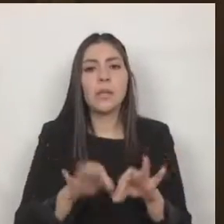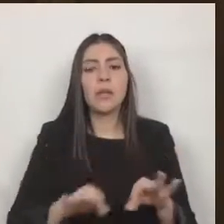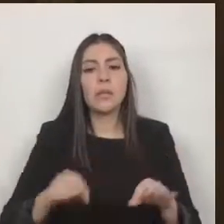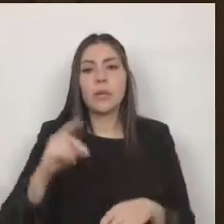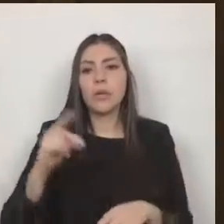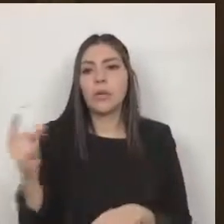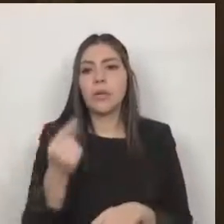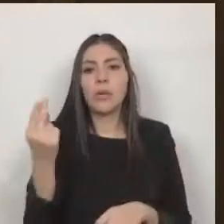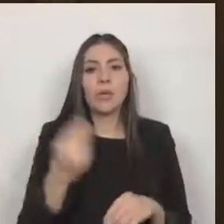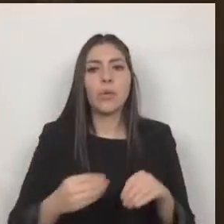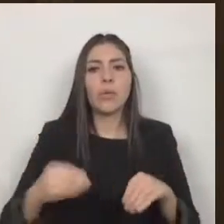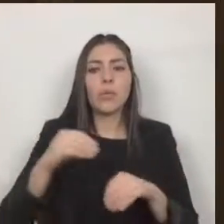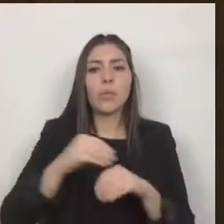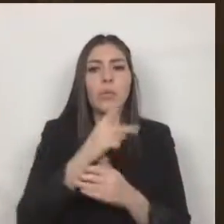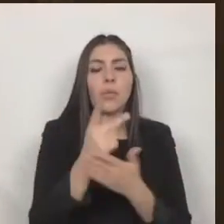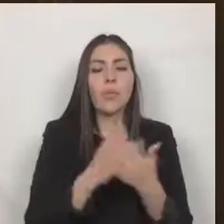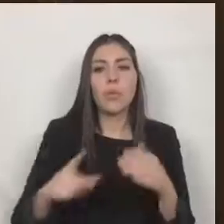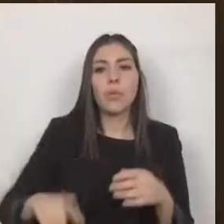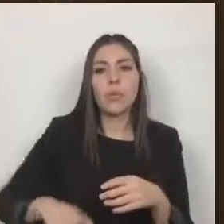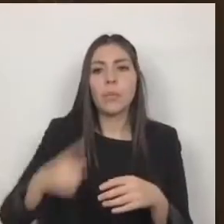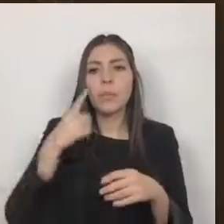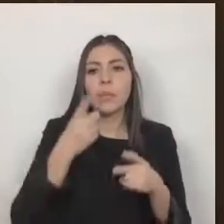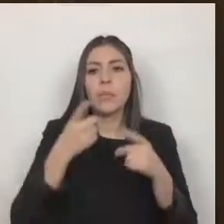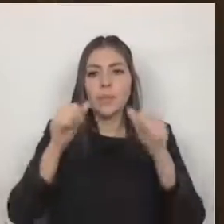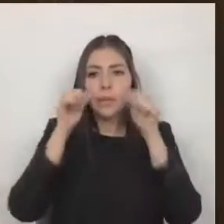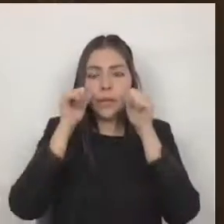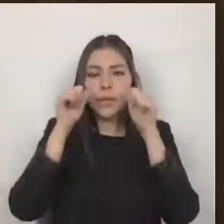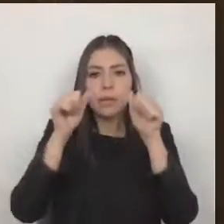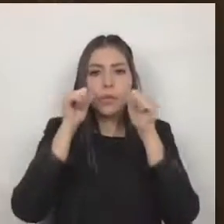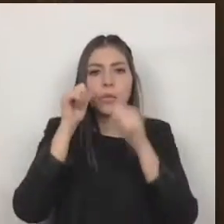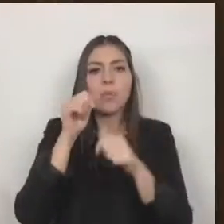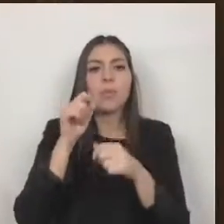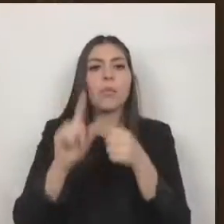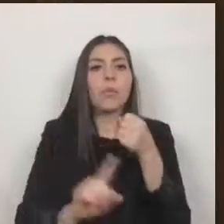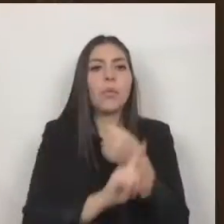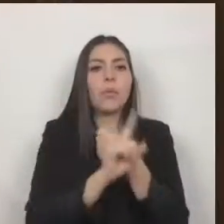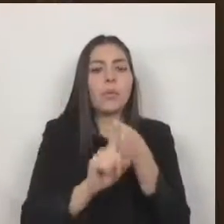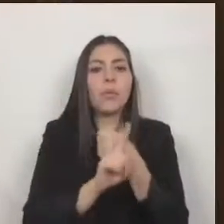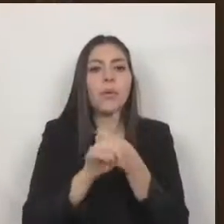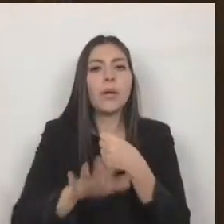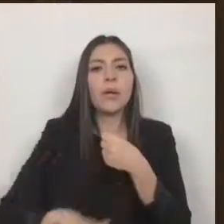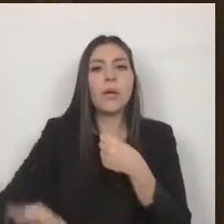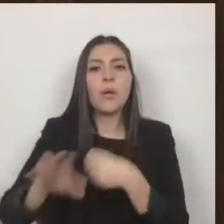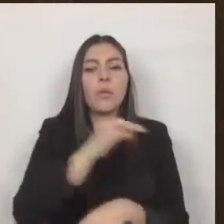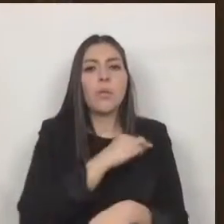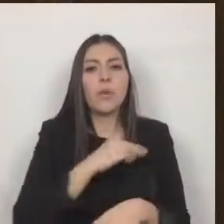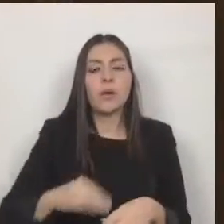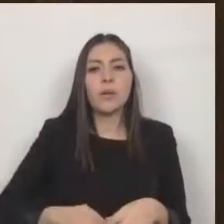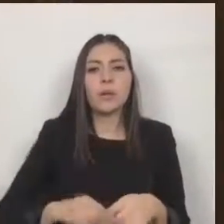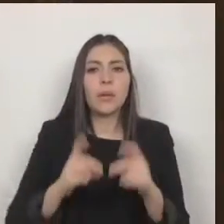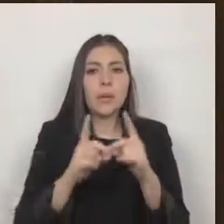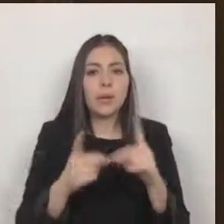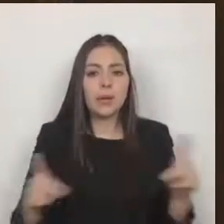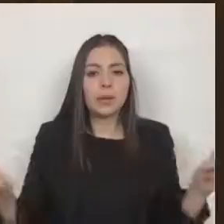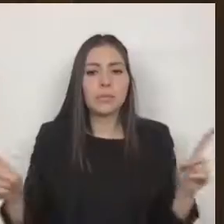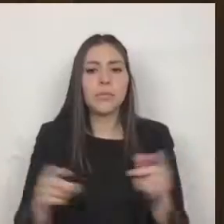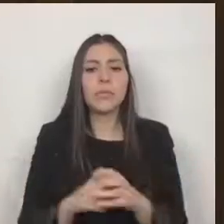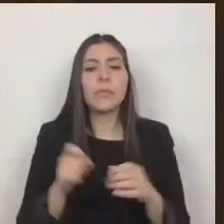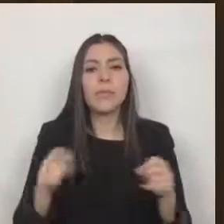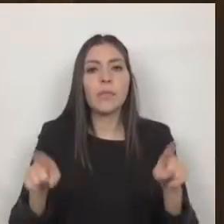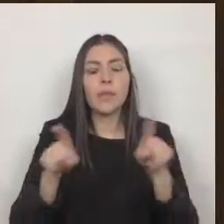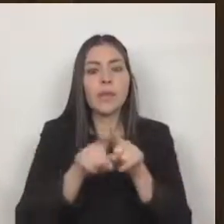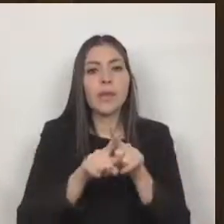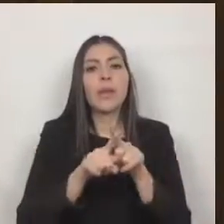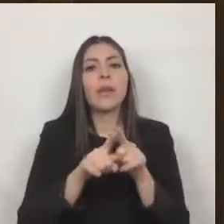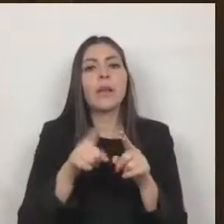políticas públicas que atiendan los problemas los problemas de desarrollo municipal relacionados al ordenamiento y regulación de